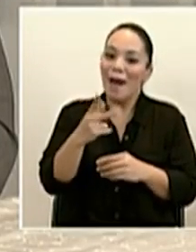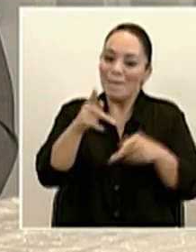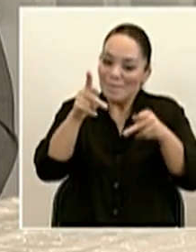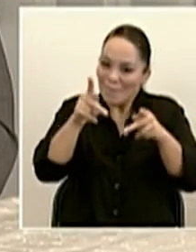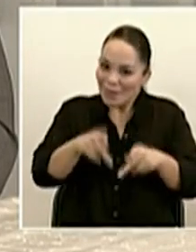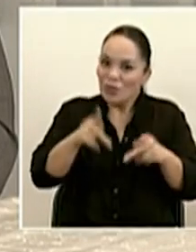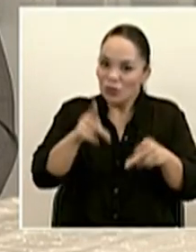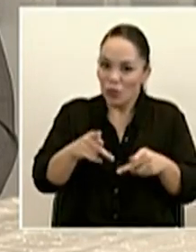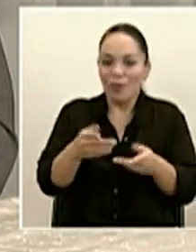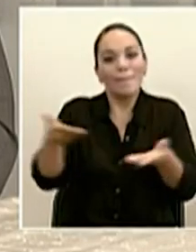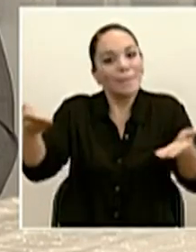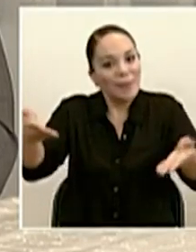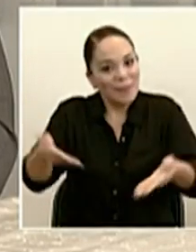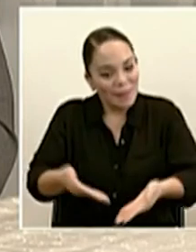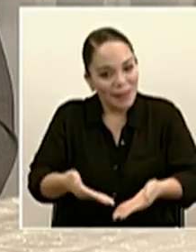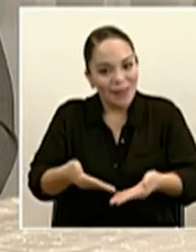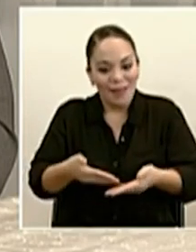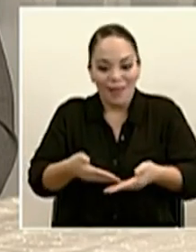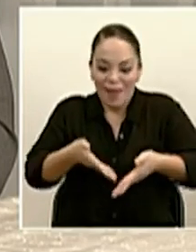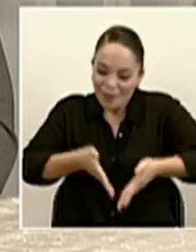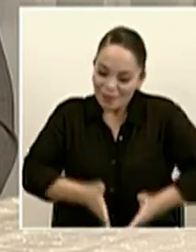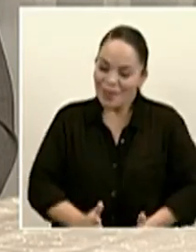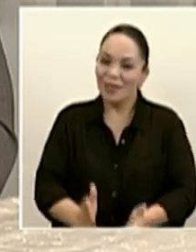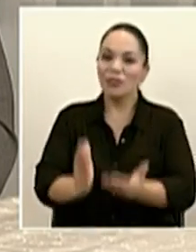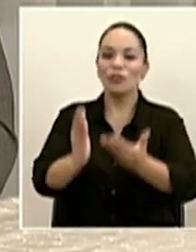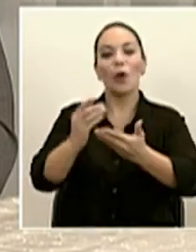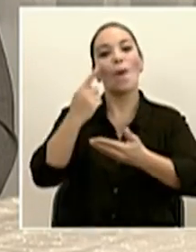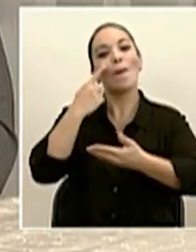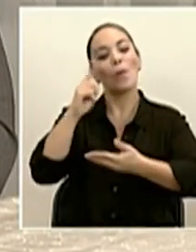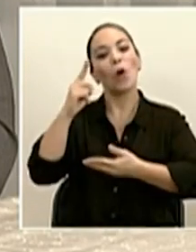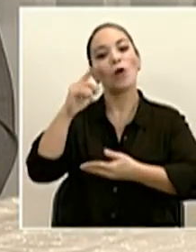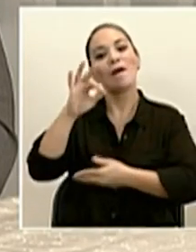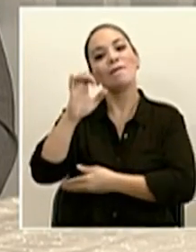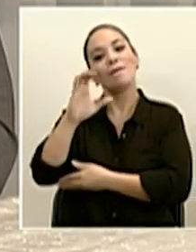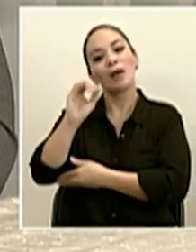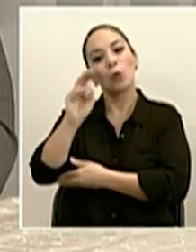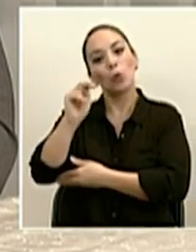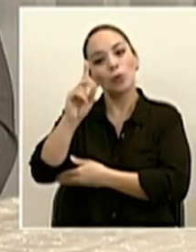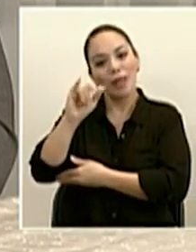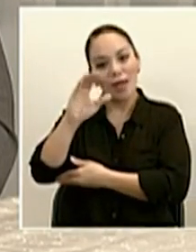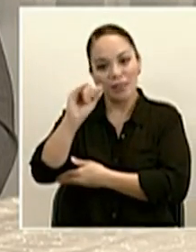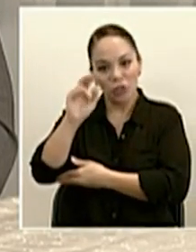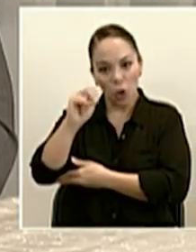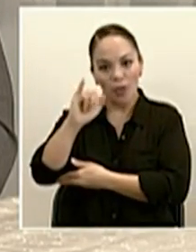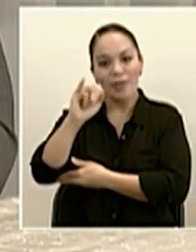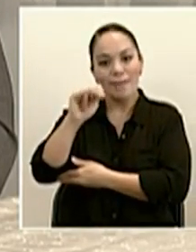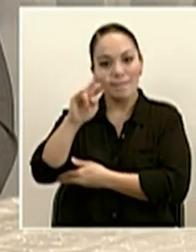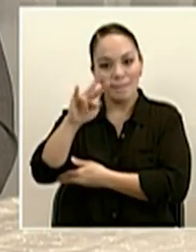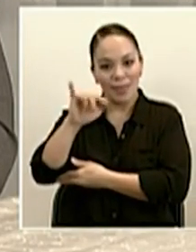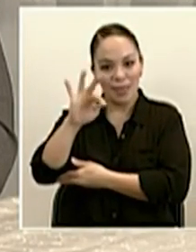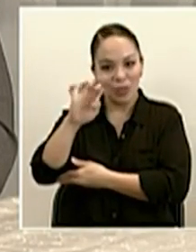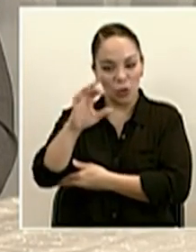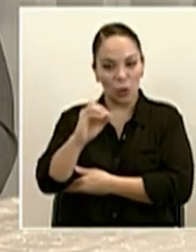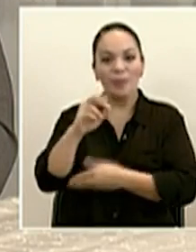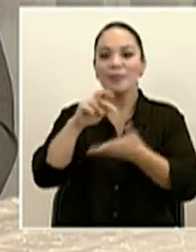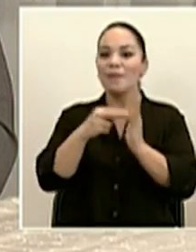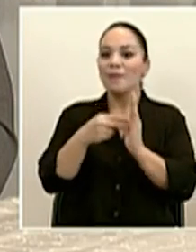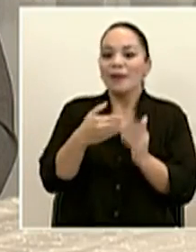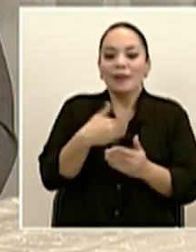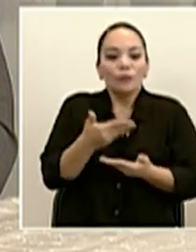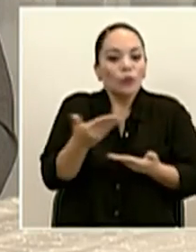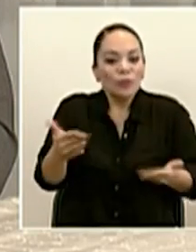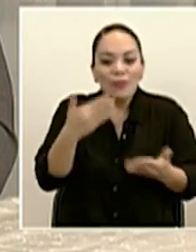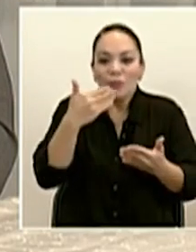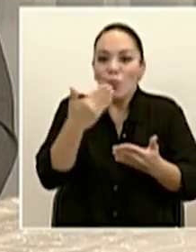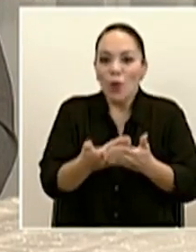por los procesos de fecundación in vitro. Entonces, tenemos estas cosas buenas que podemos hacer